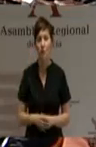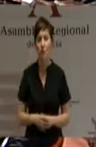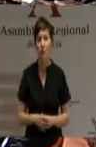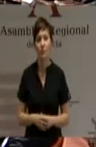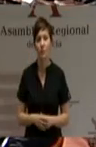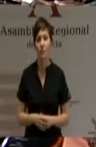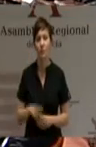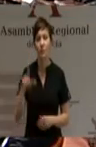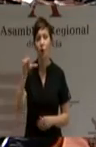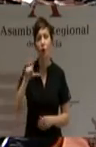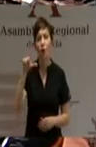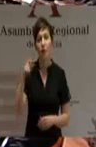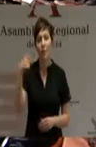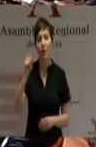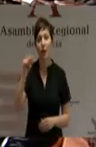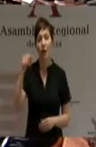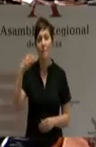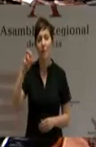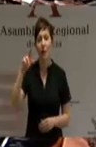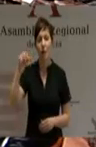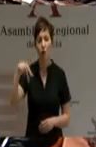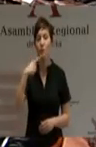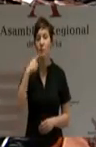Lorenzo Gavarrón Catalina. Sí.